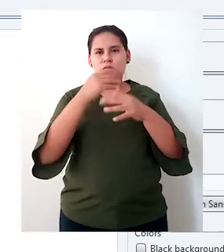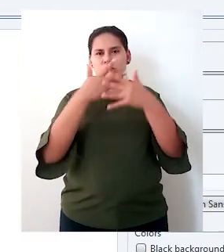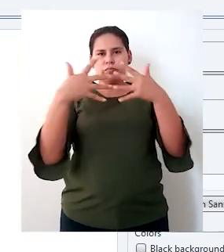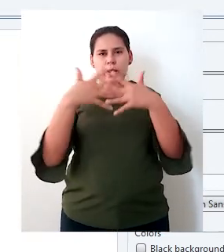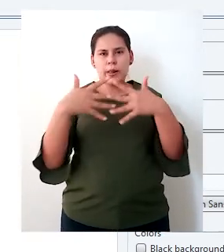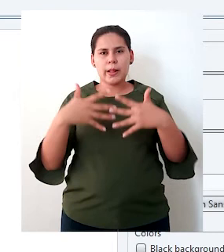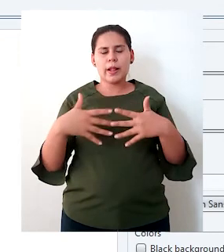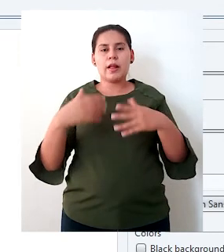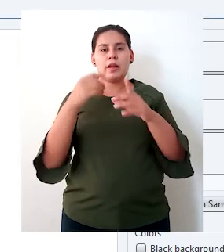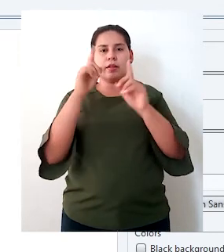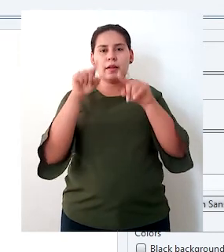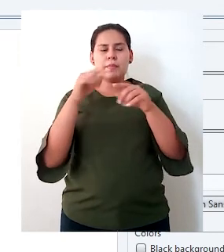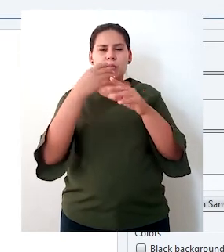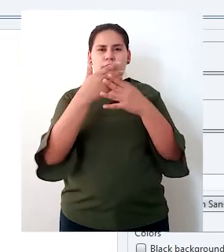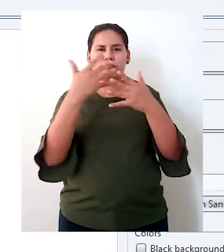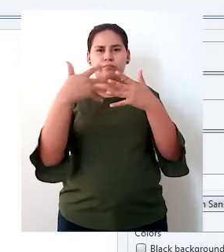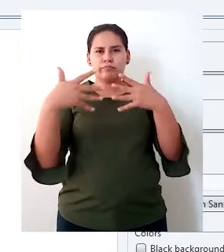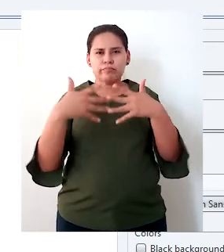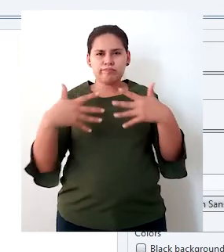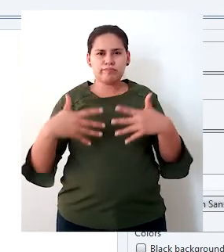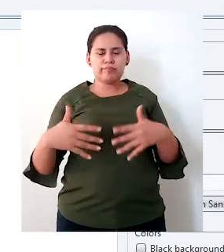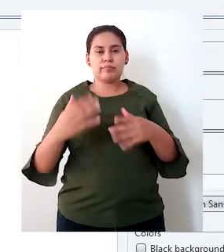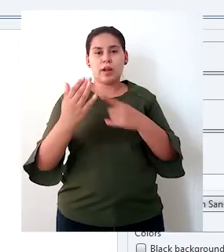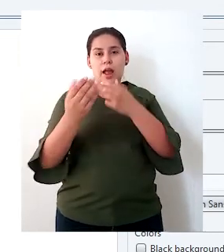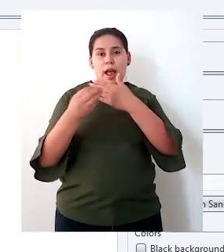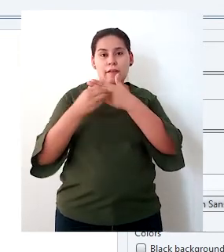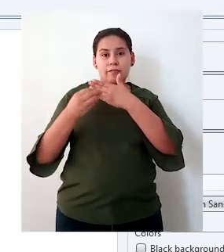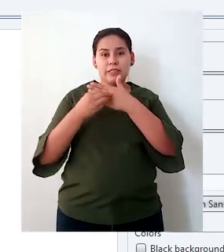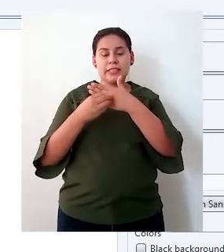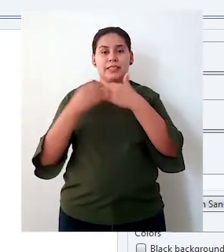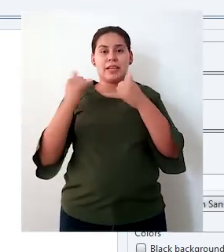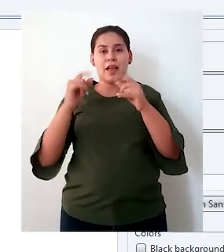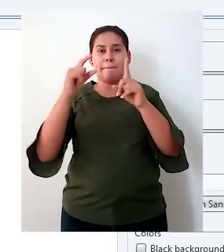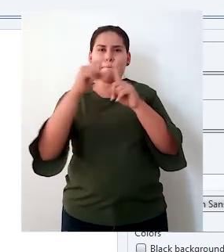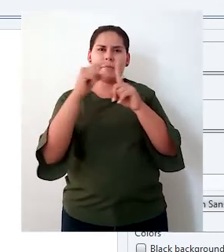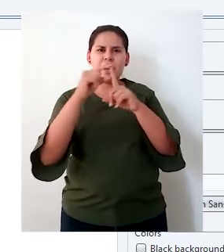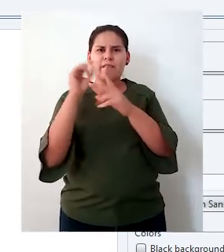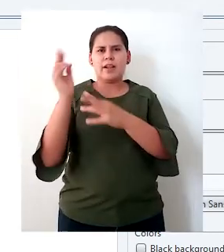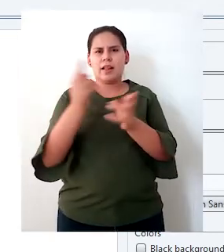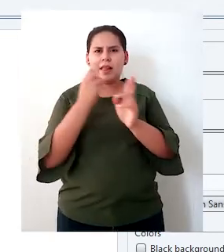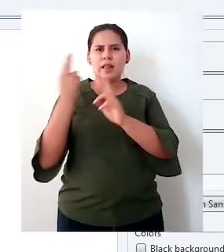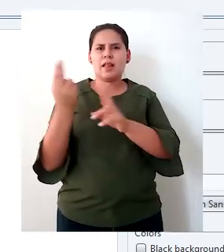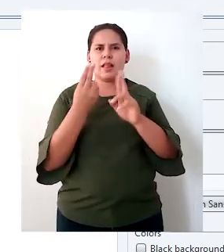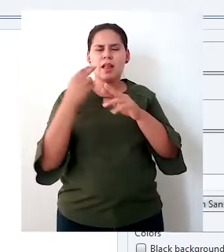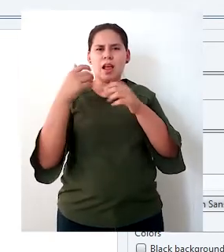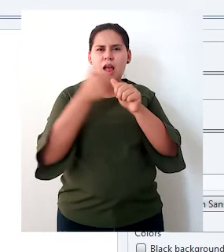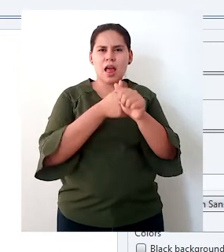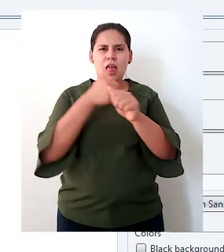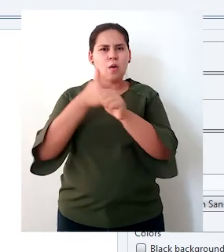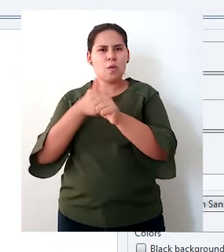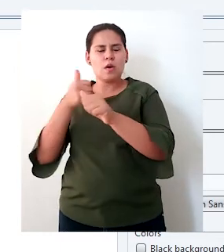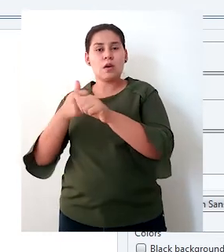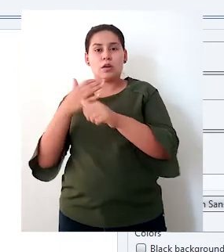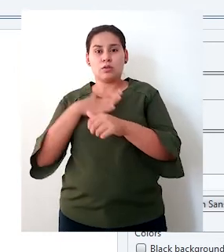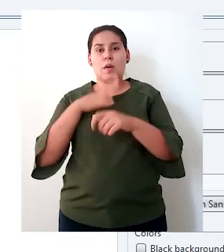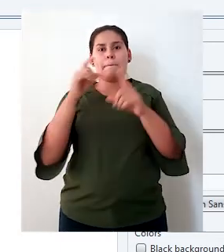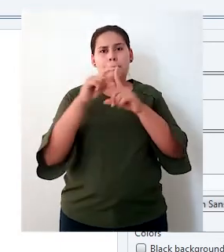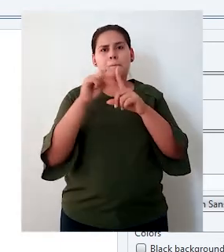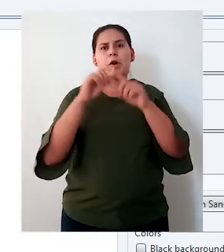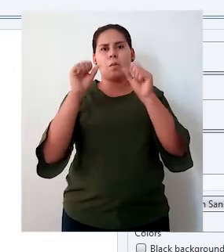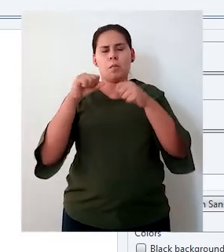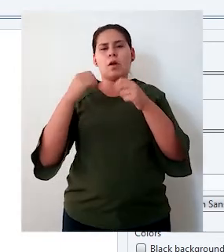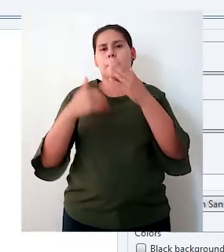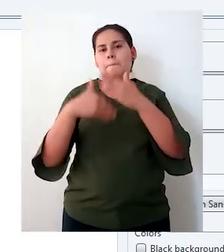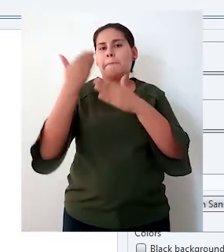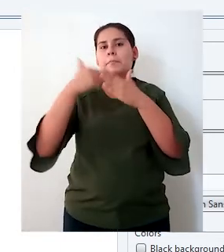de coocurrencia que tienen estas palabras claves de las cuales yo puedo empezar